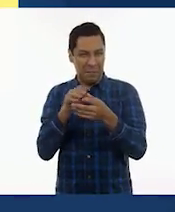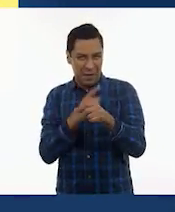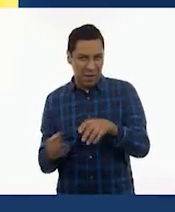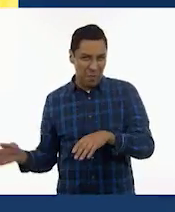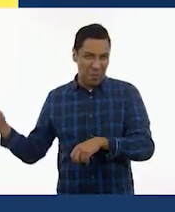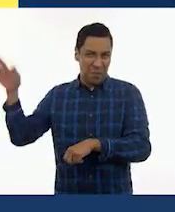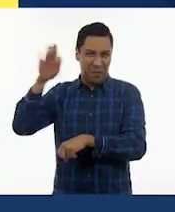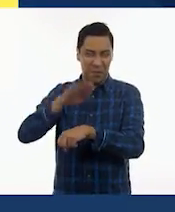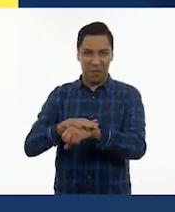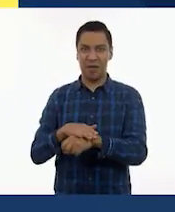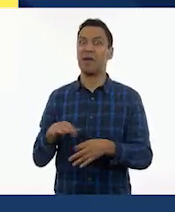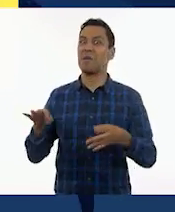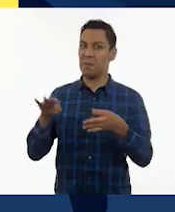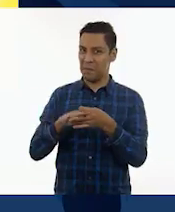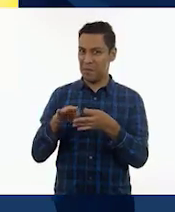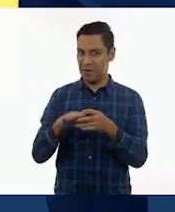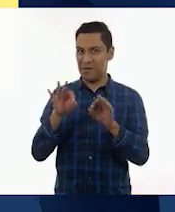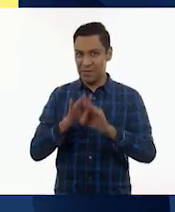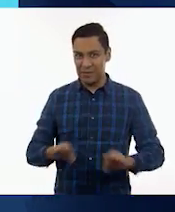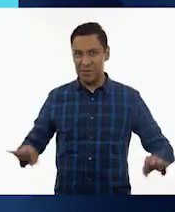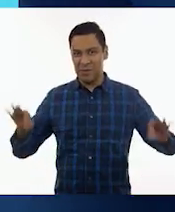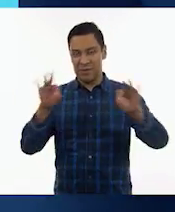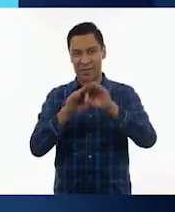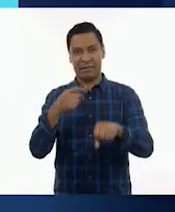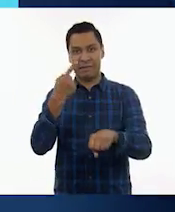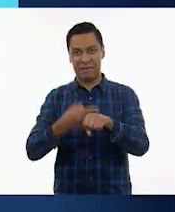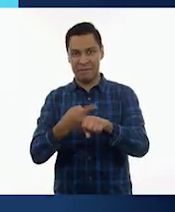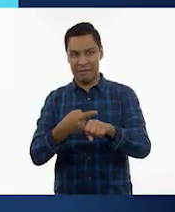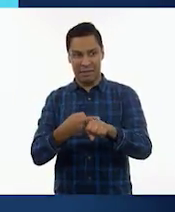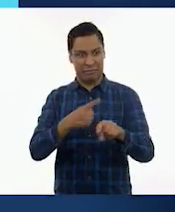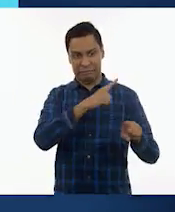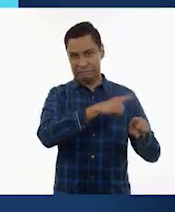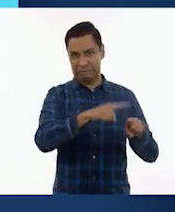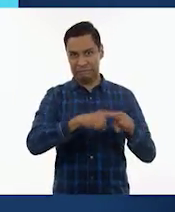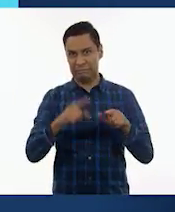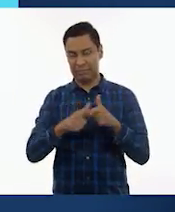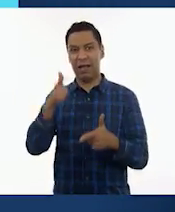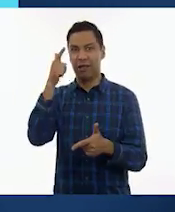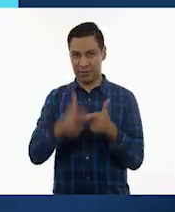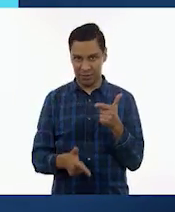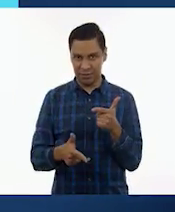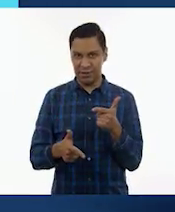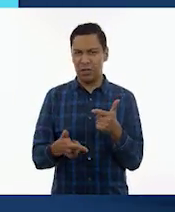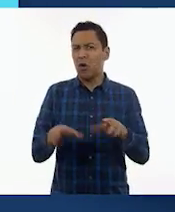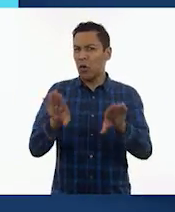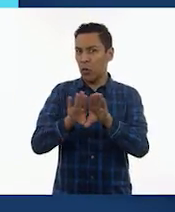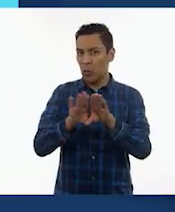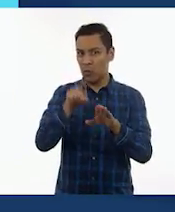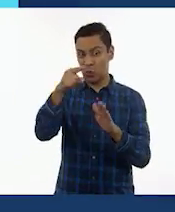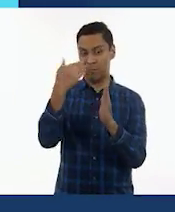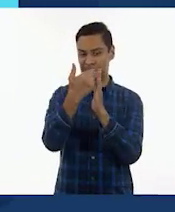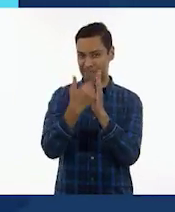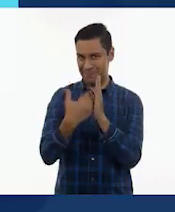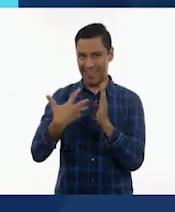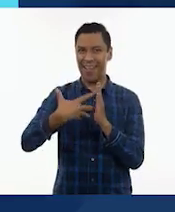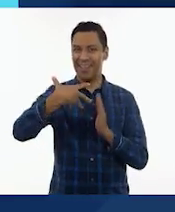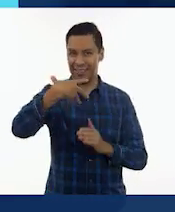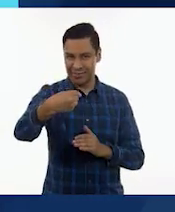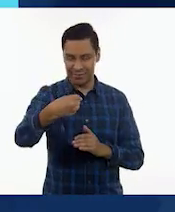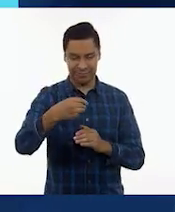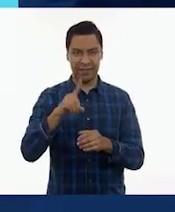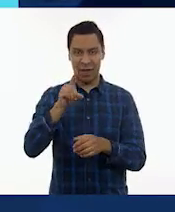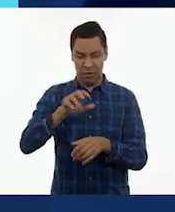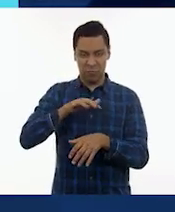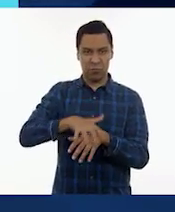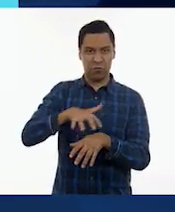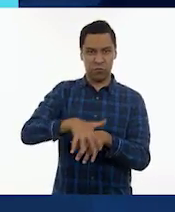es importante para prevenir cualquier enfermedad. Sigue estos pasos para hacerlo correctamente. Monja tus